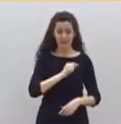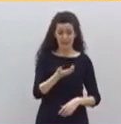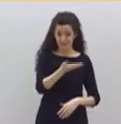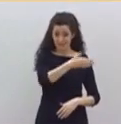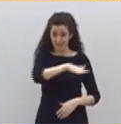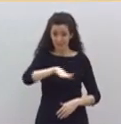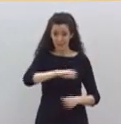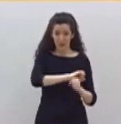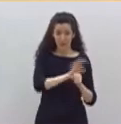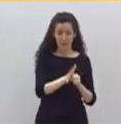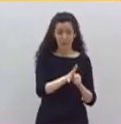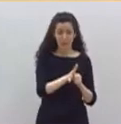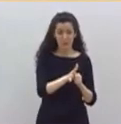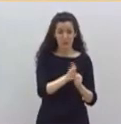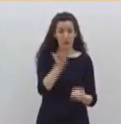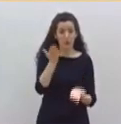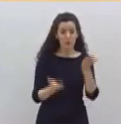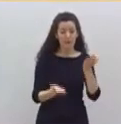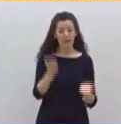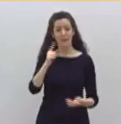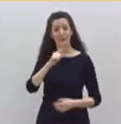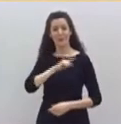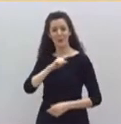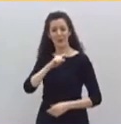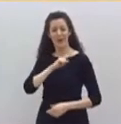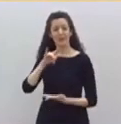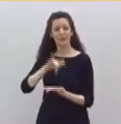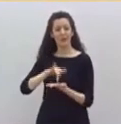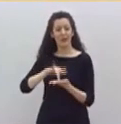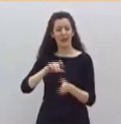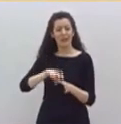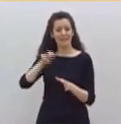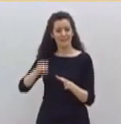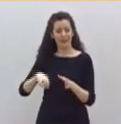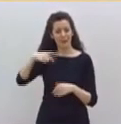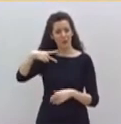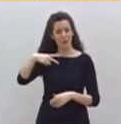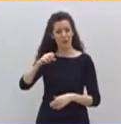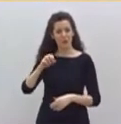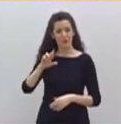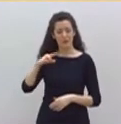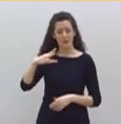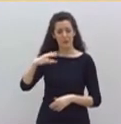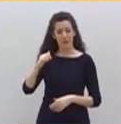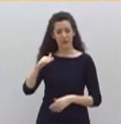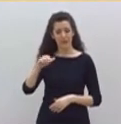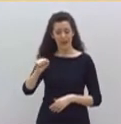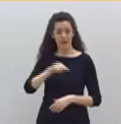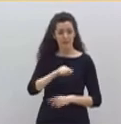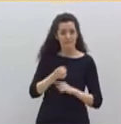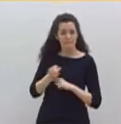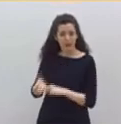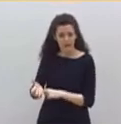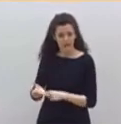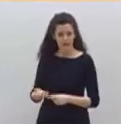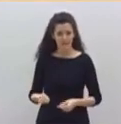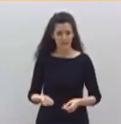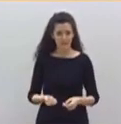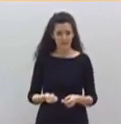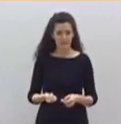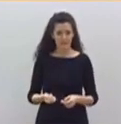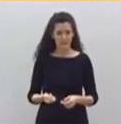soldados aliados en el desembarco de Normandía. No son curvas ni picos. No son números, no son estadísticas frías.